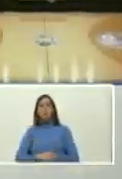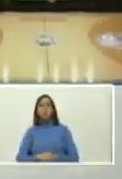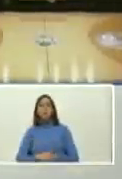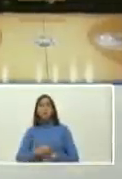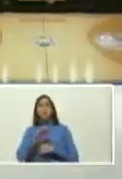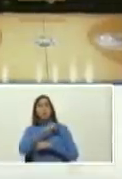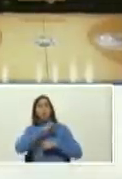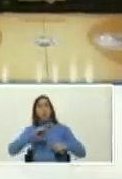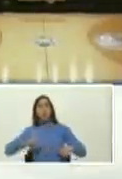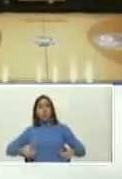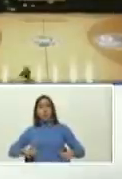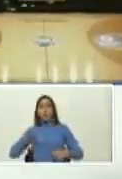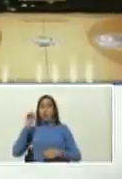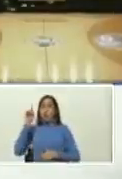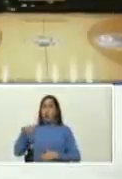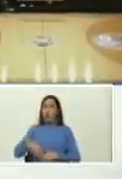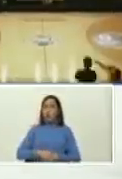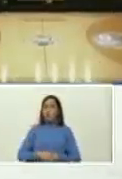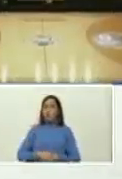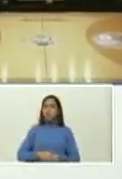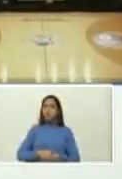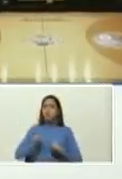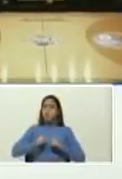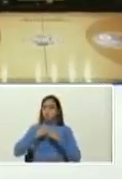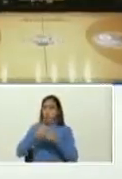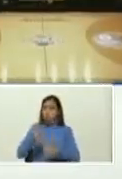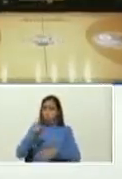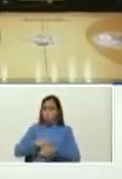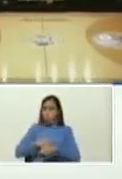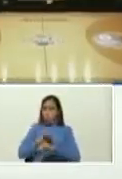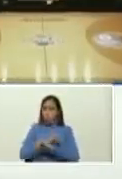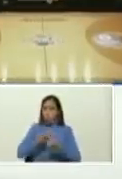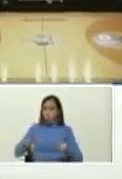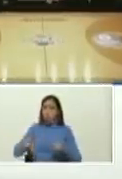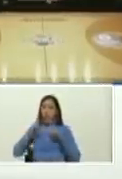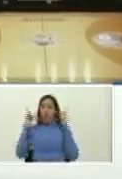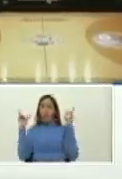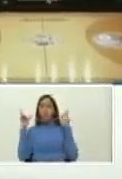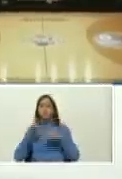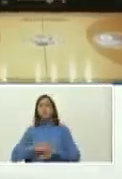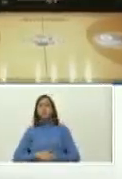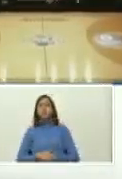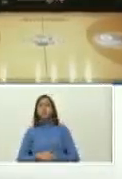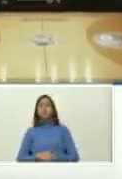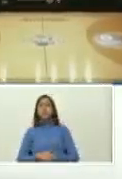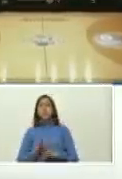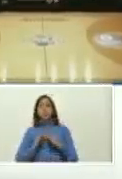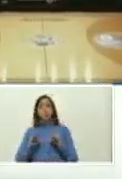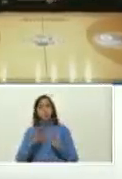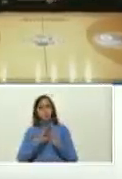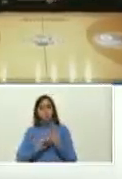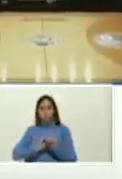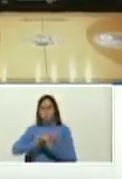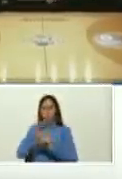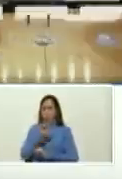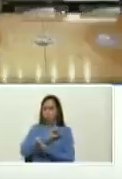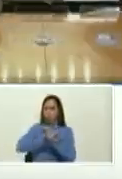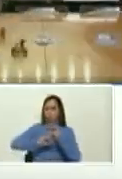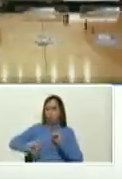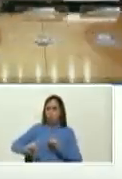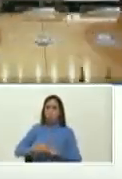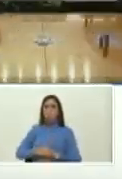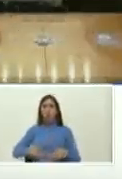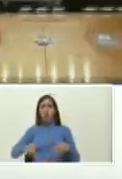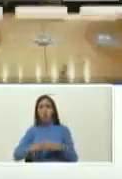Portuguesa y tuvo la etapa inicial y la etapa final en La Guaira y con todas las medidas de bioseguridad aprobadas por la comisión